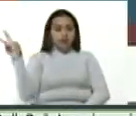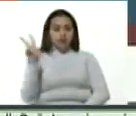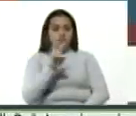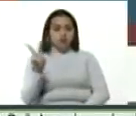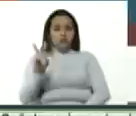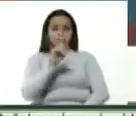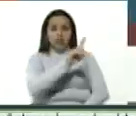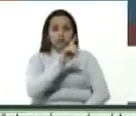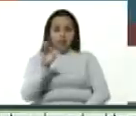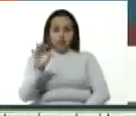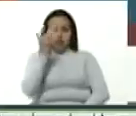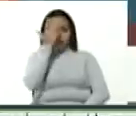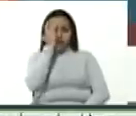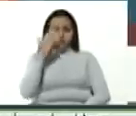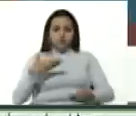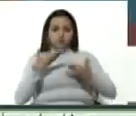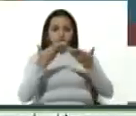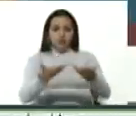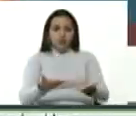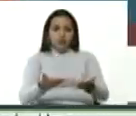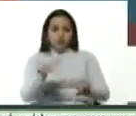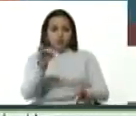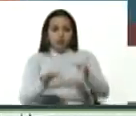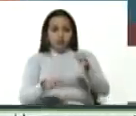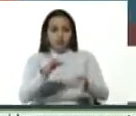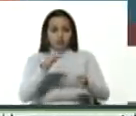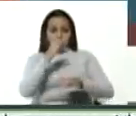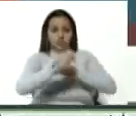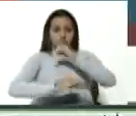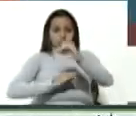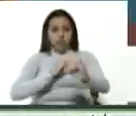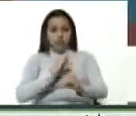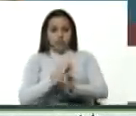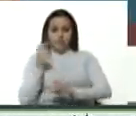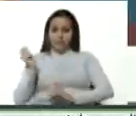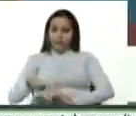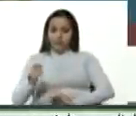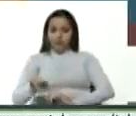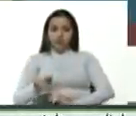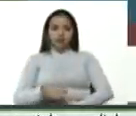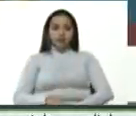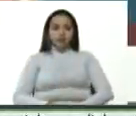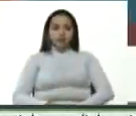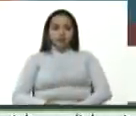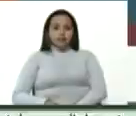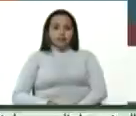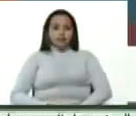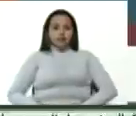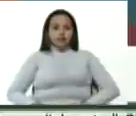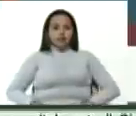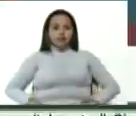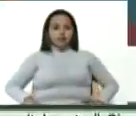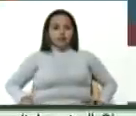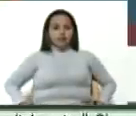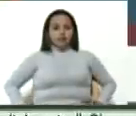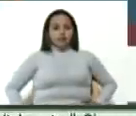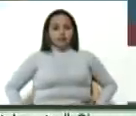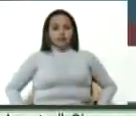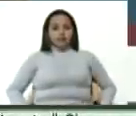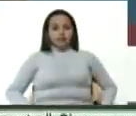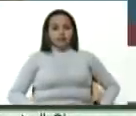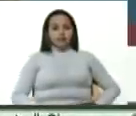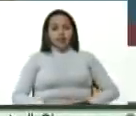introdujo ante la Corte Penal Internacional, International Criminal Court, en